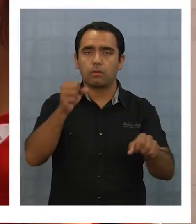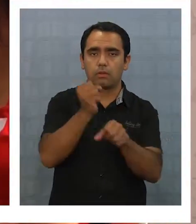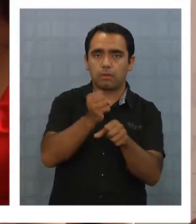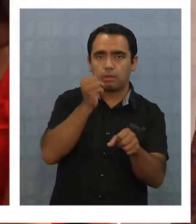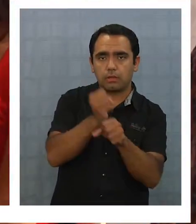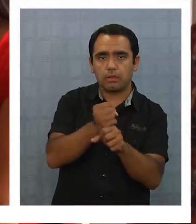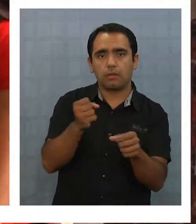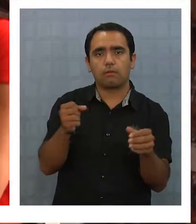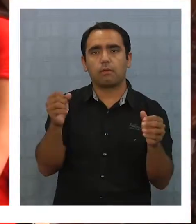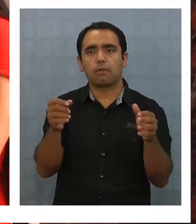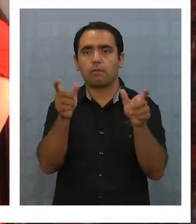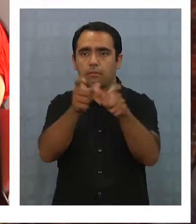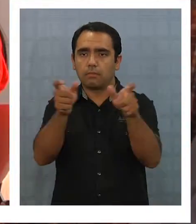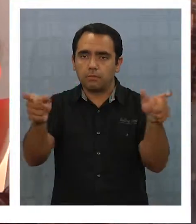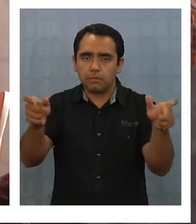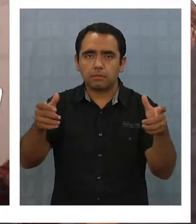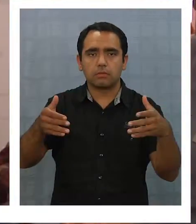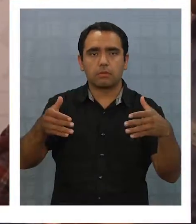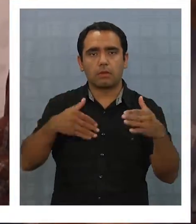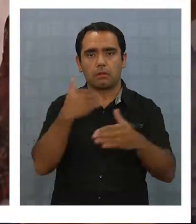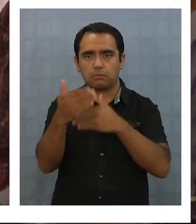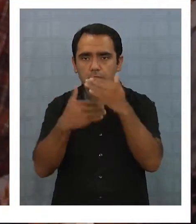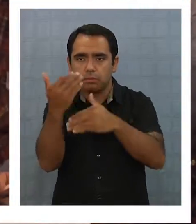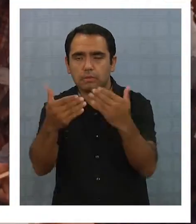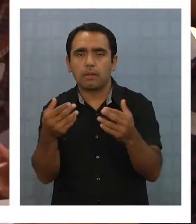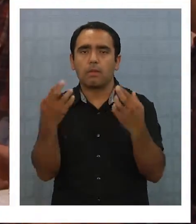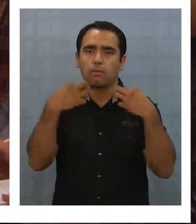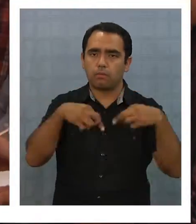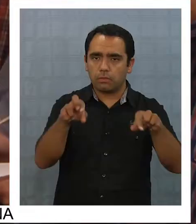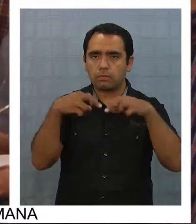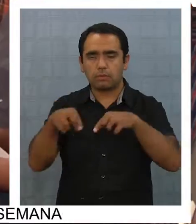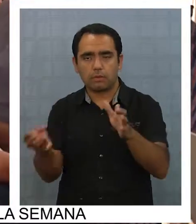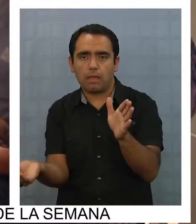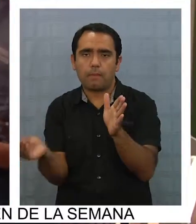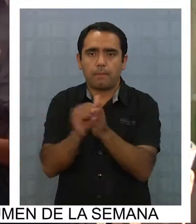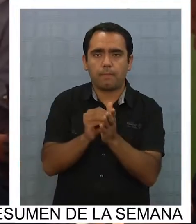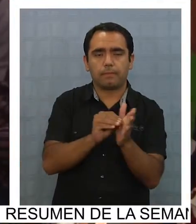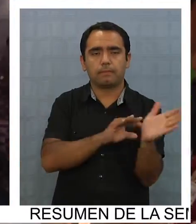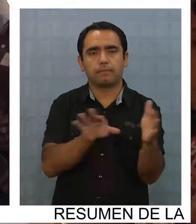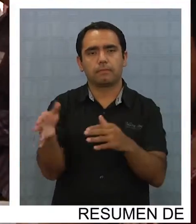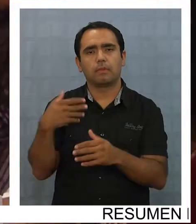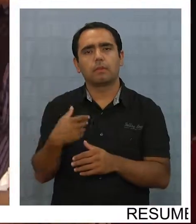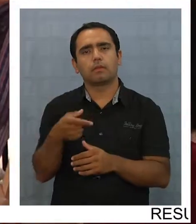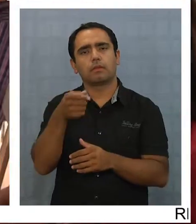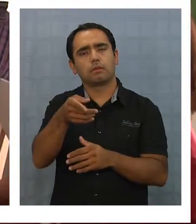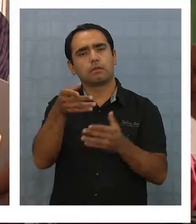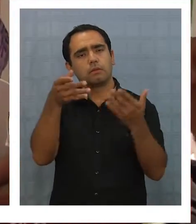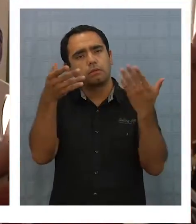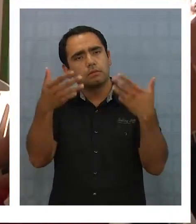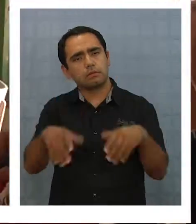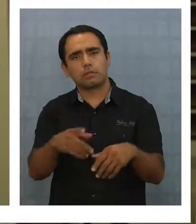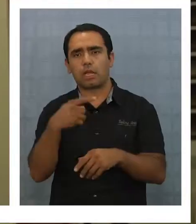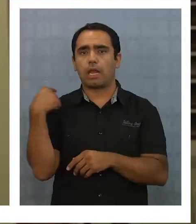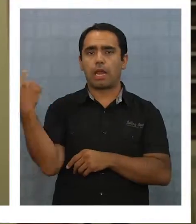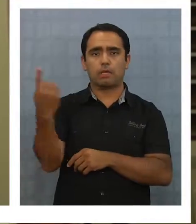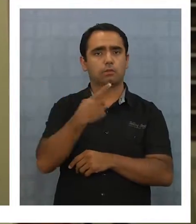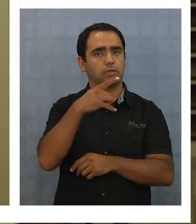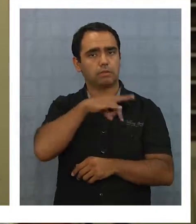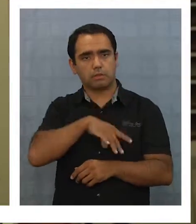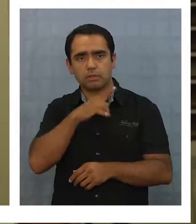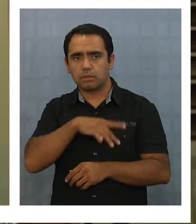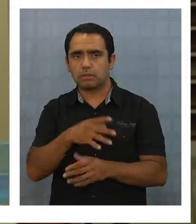de trabajo para los emprendedores de la región, otorgándole más oportunidades al emprendimiento. He cubierto casi todo el territorio nacional,